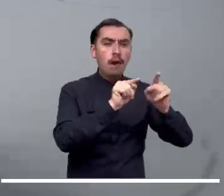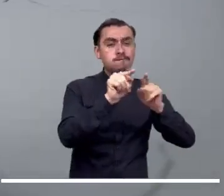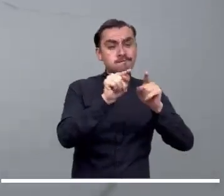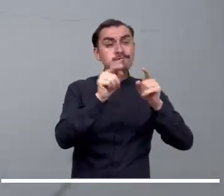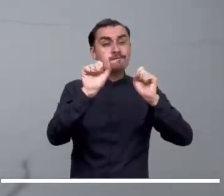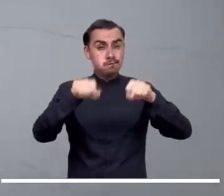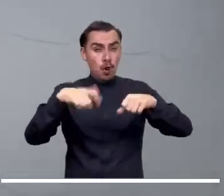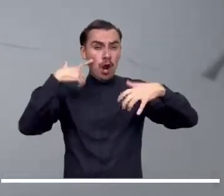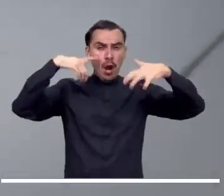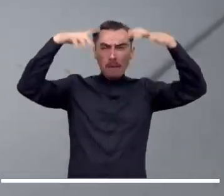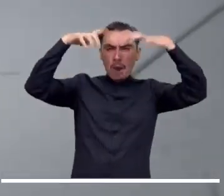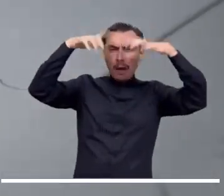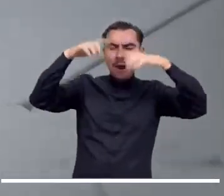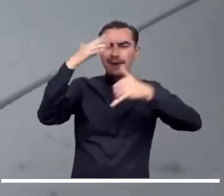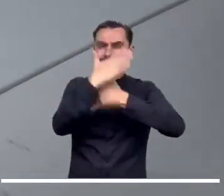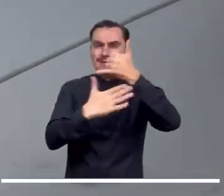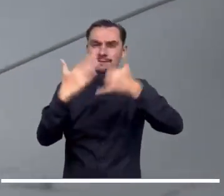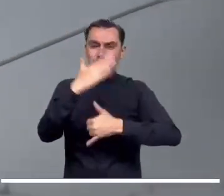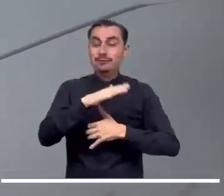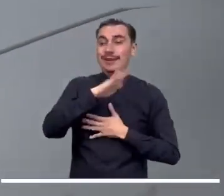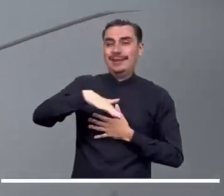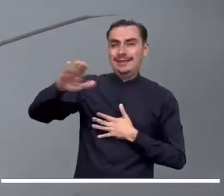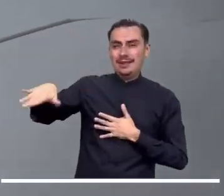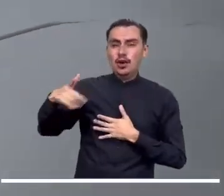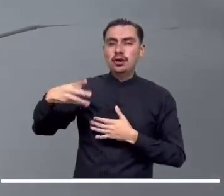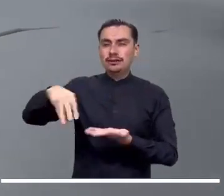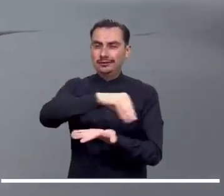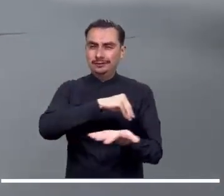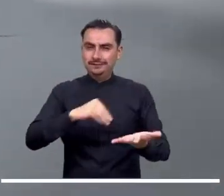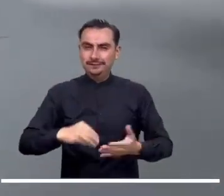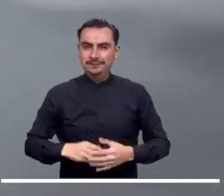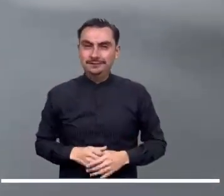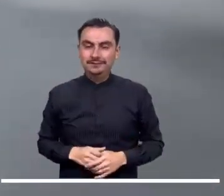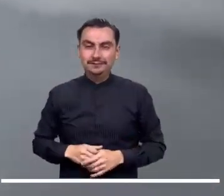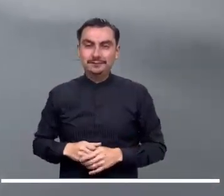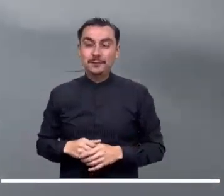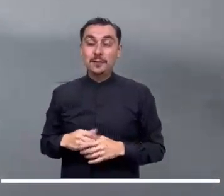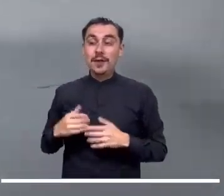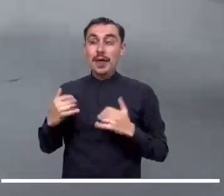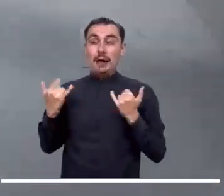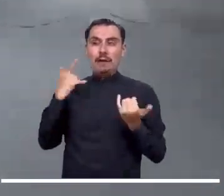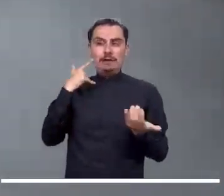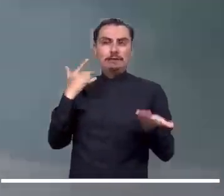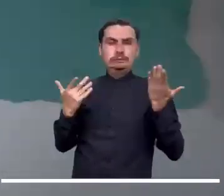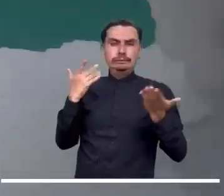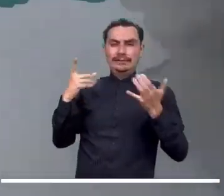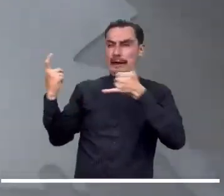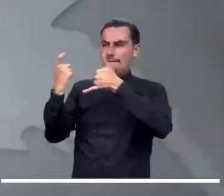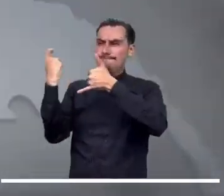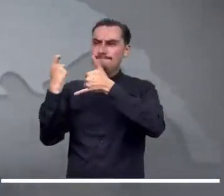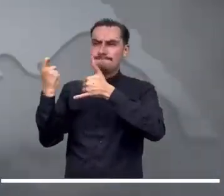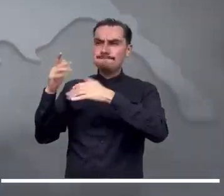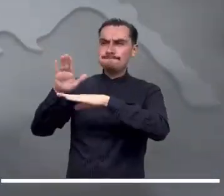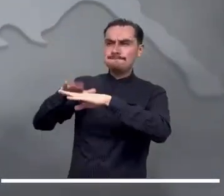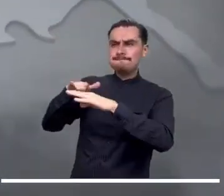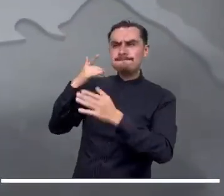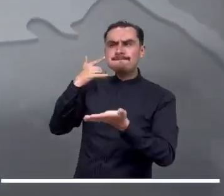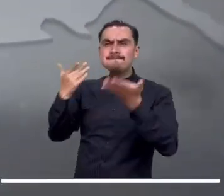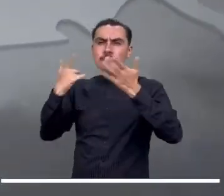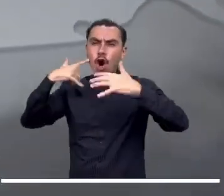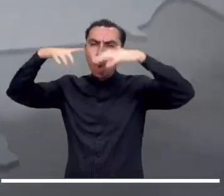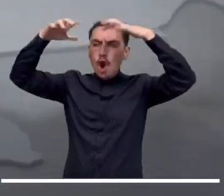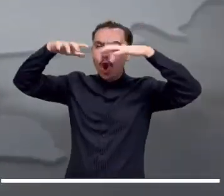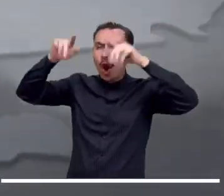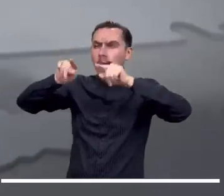descartan aguaceros en los departamentos de Antioquia y Santander. La nubosidad variable en los llanos orientales provocará lluvias